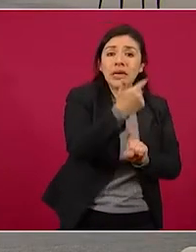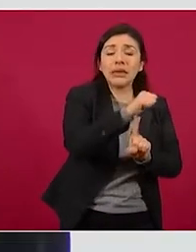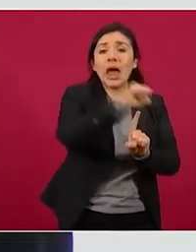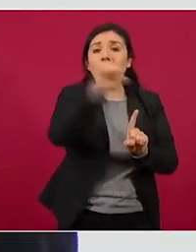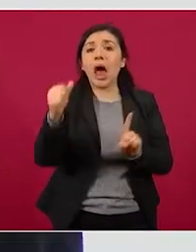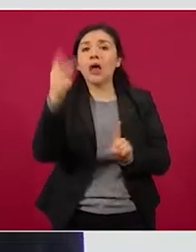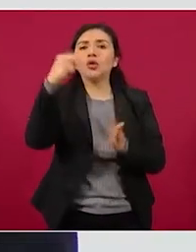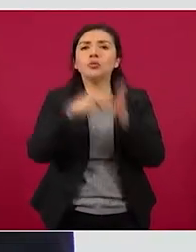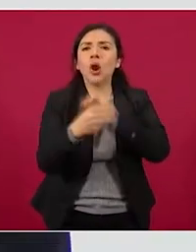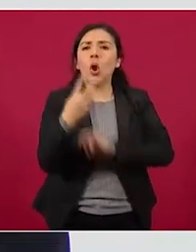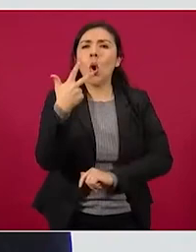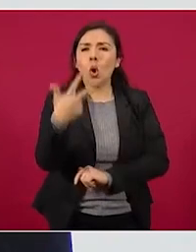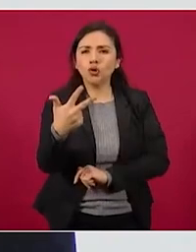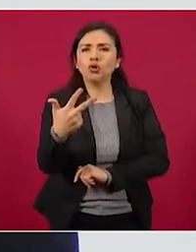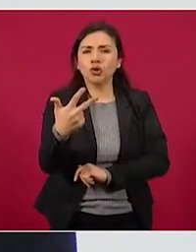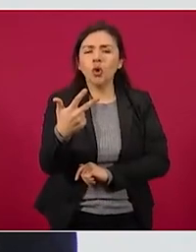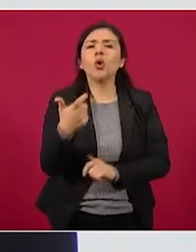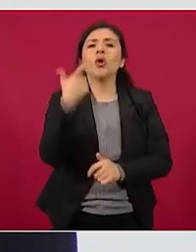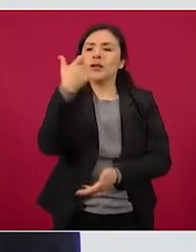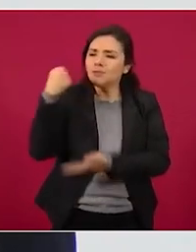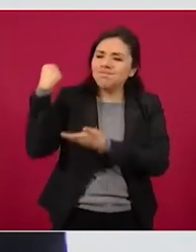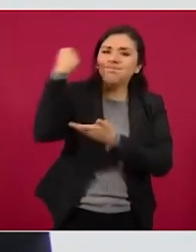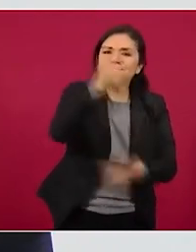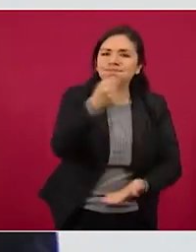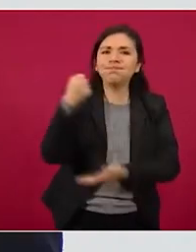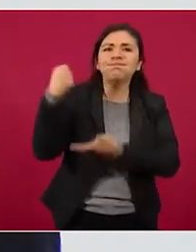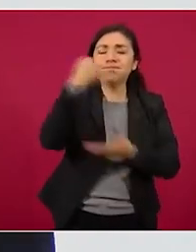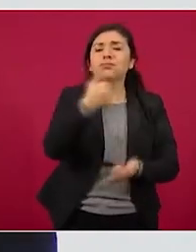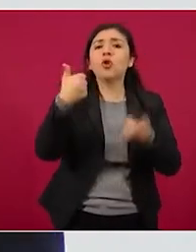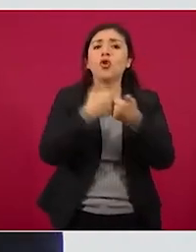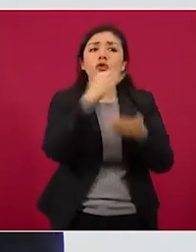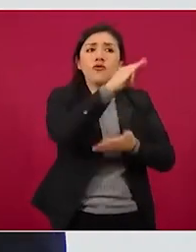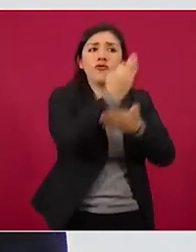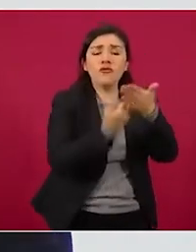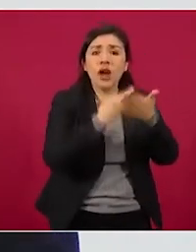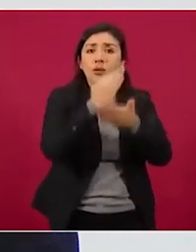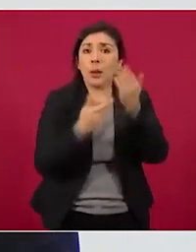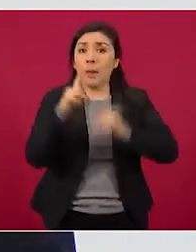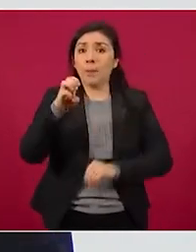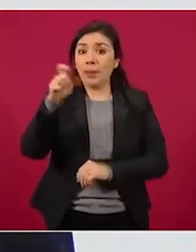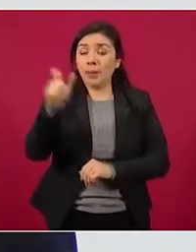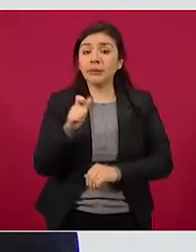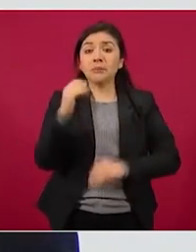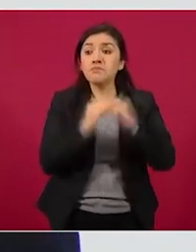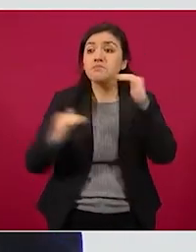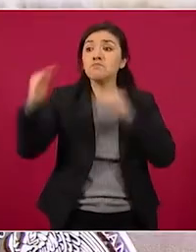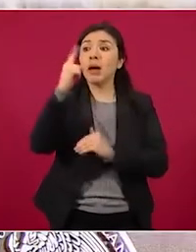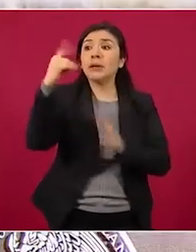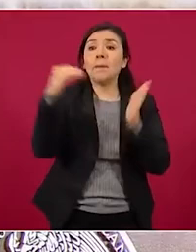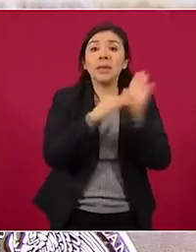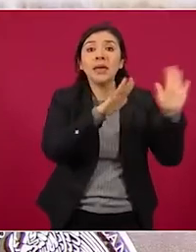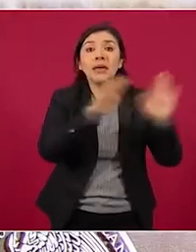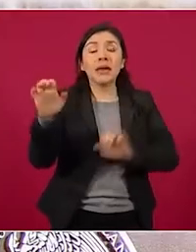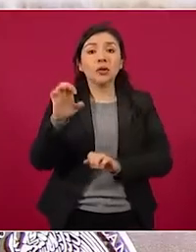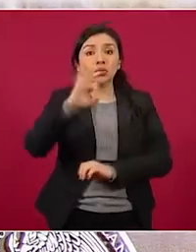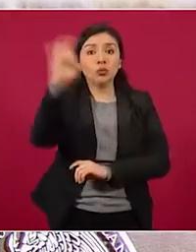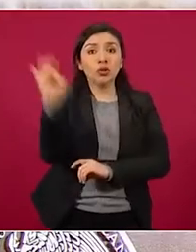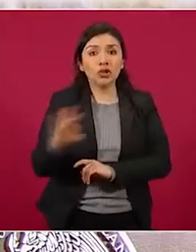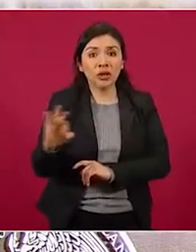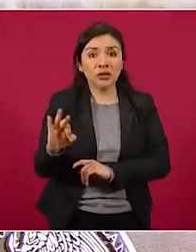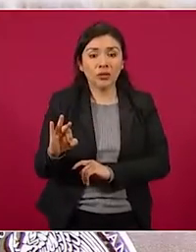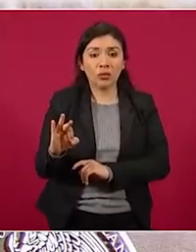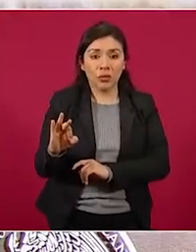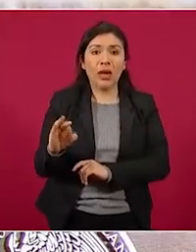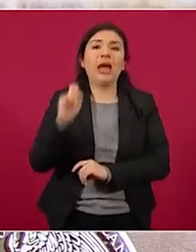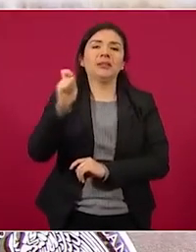2008, las inversiones, la facturación de Pemex subió 1.500 por ciento. Estamos hablando del